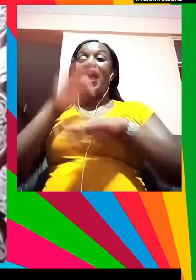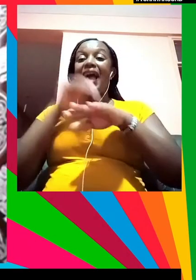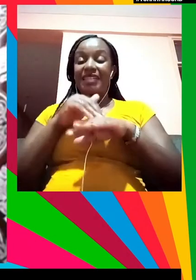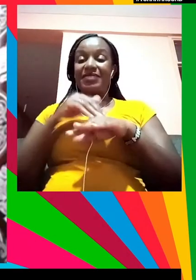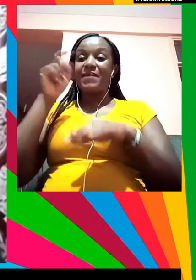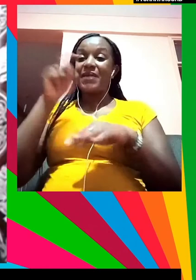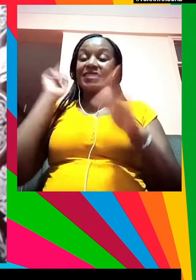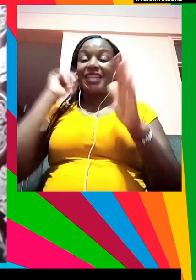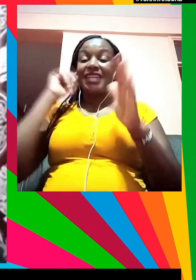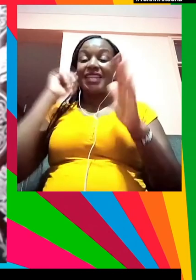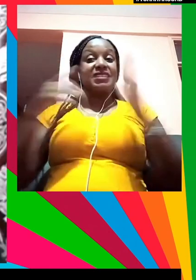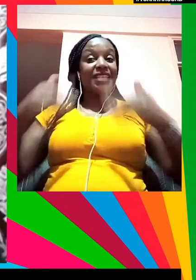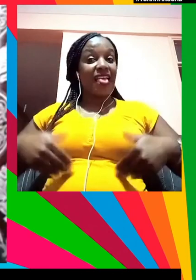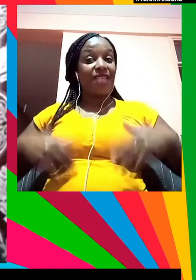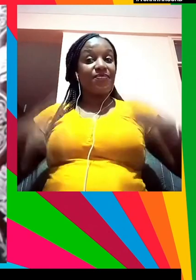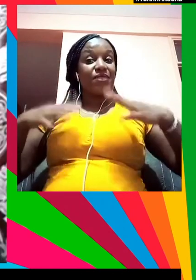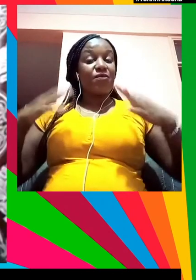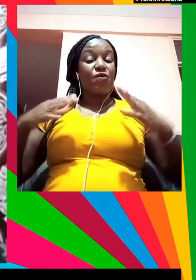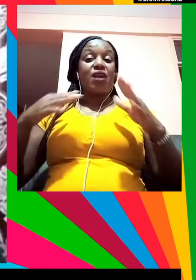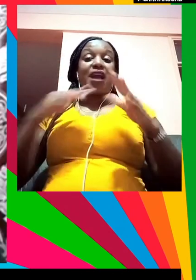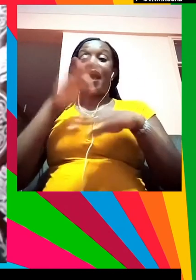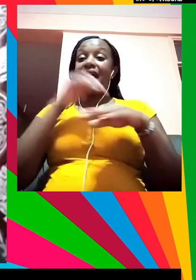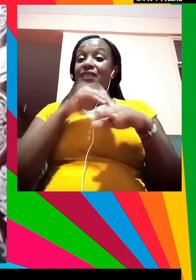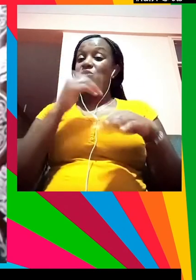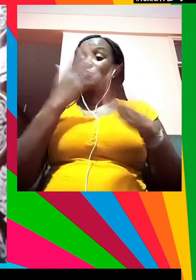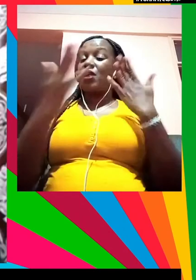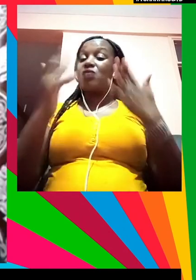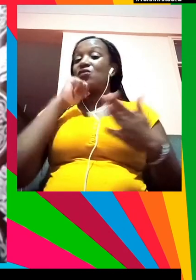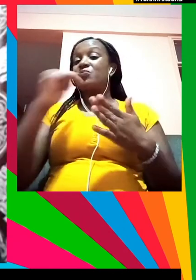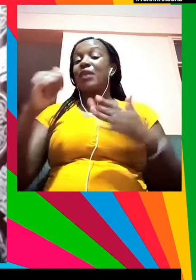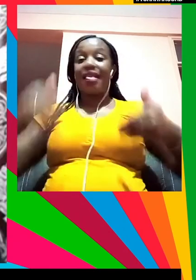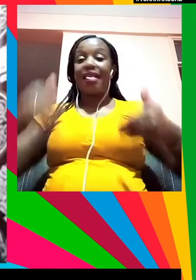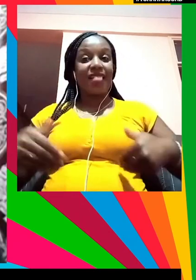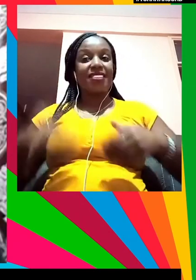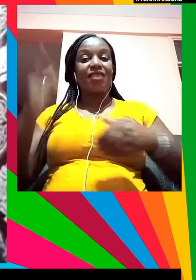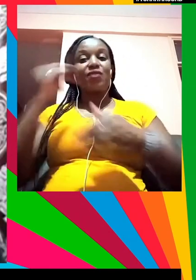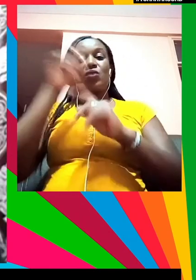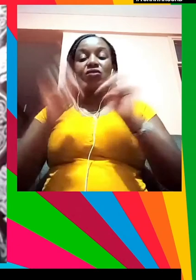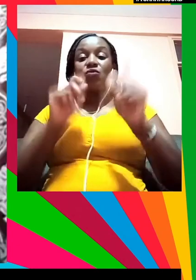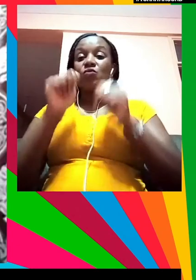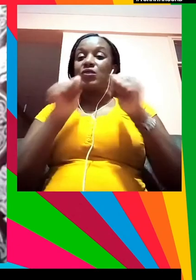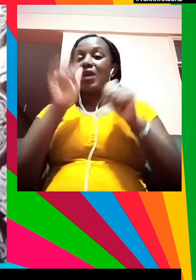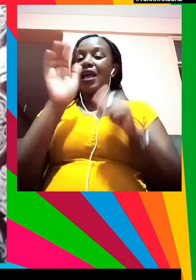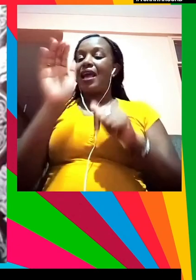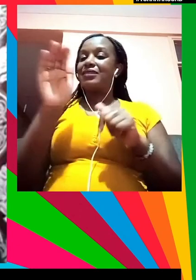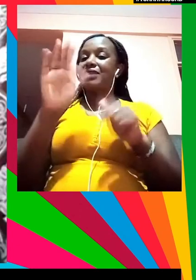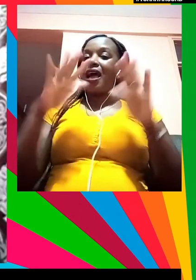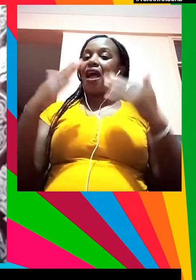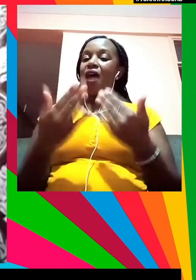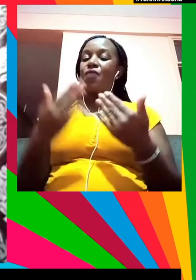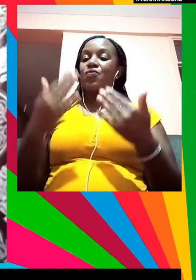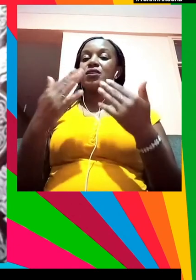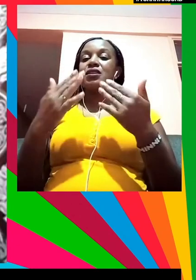de que en el futuro quizás no seamos tan jóvenes pero ¿cómo vemos lo que ya se está